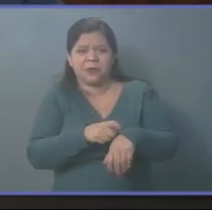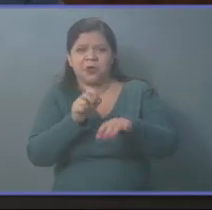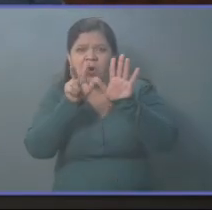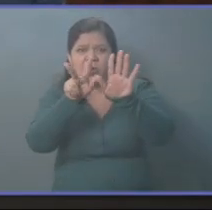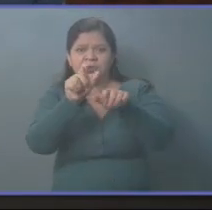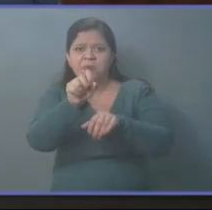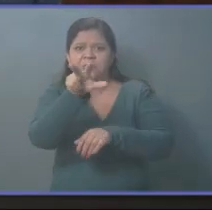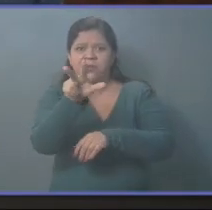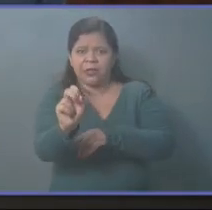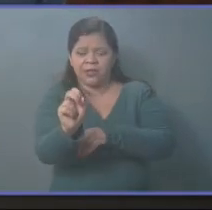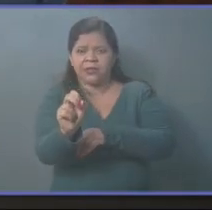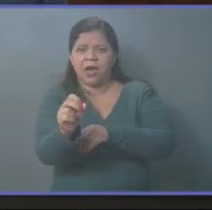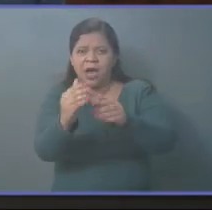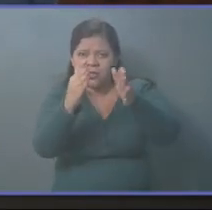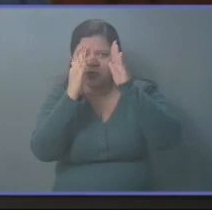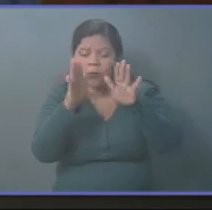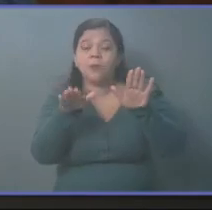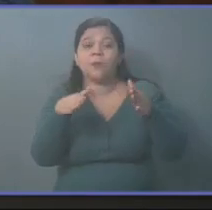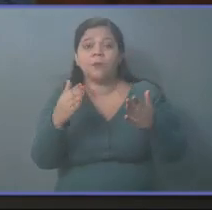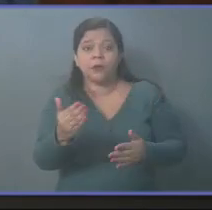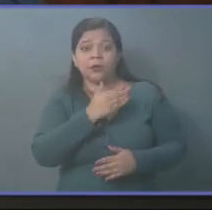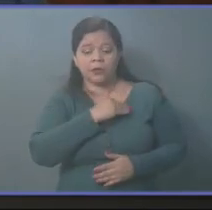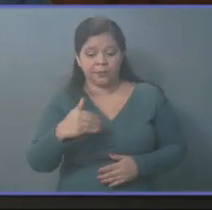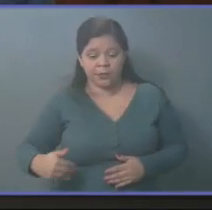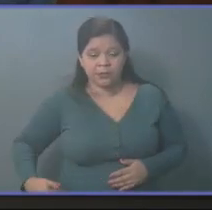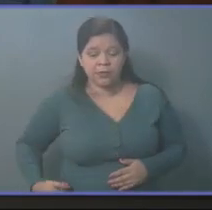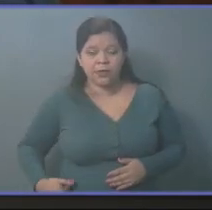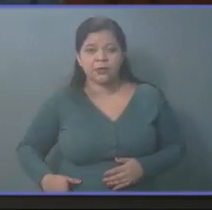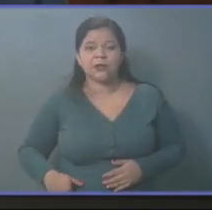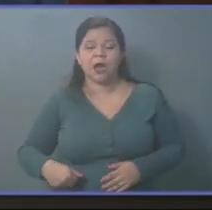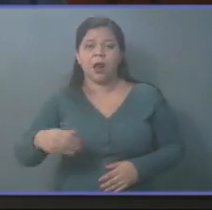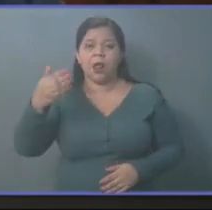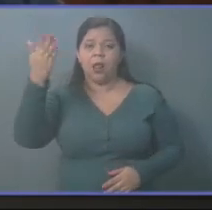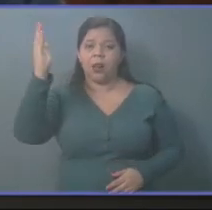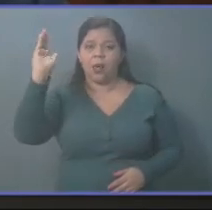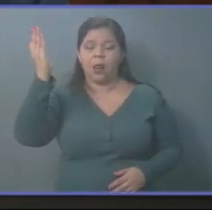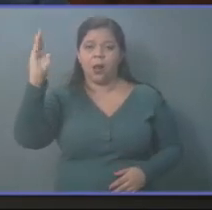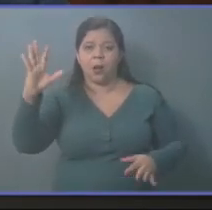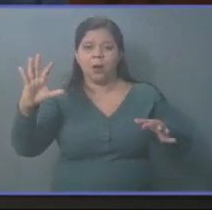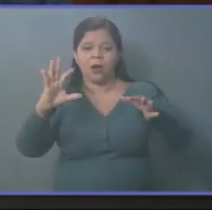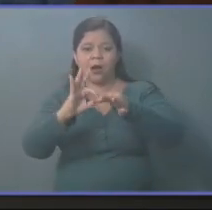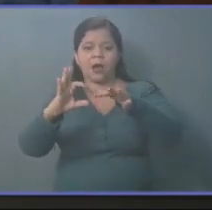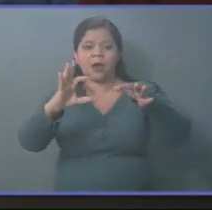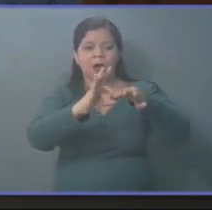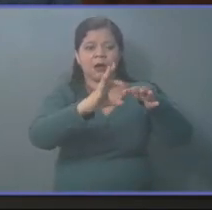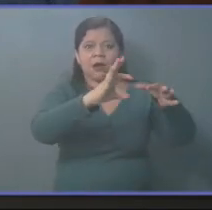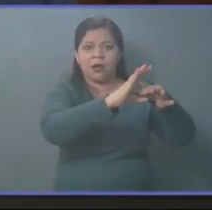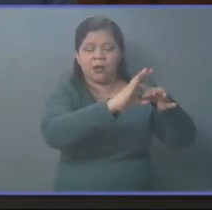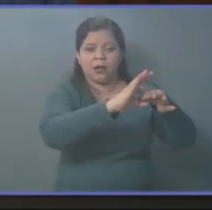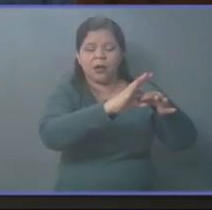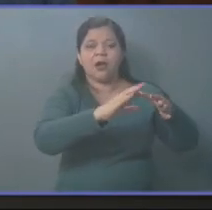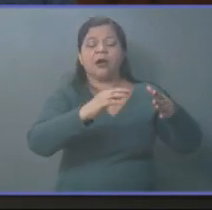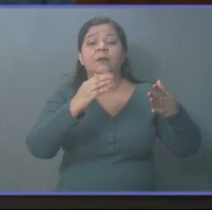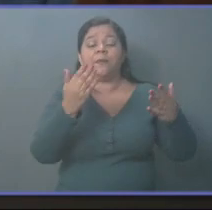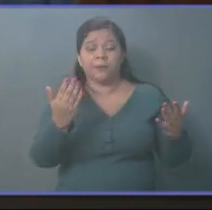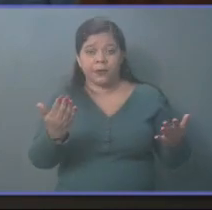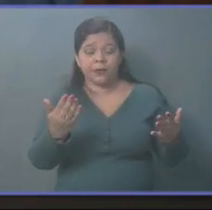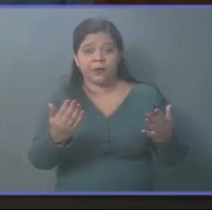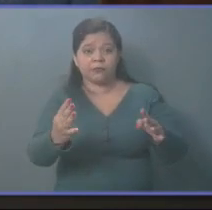más estén pendientes porque el presidente va a dar una conferencia de prensa